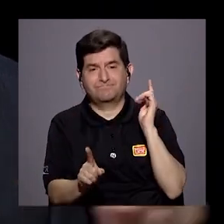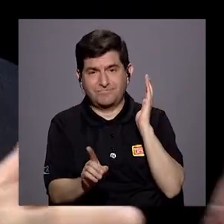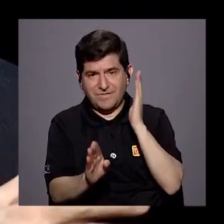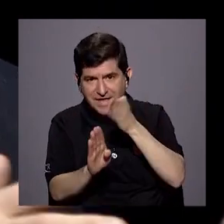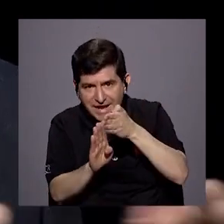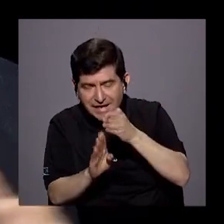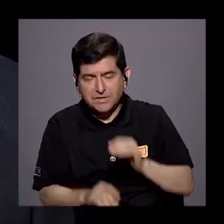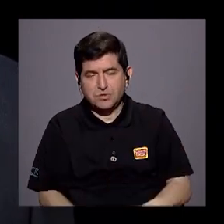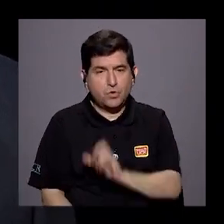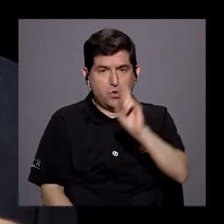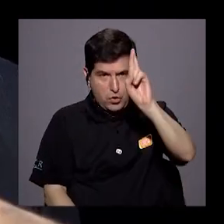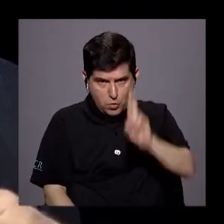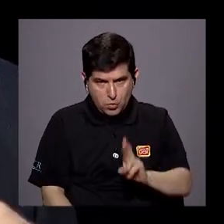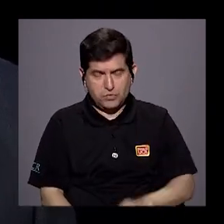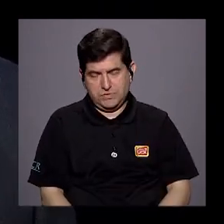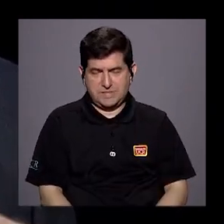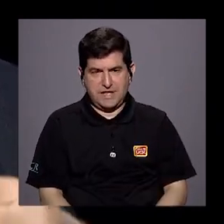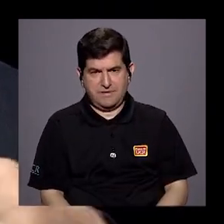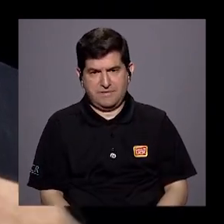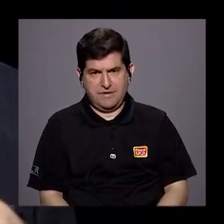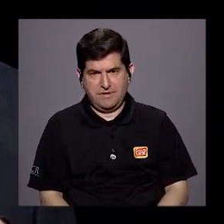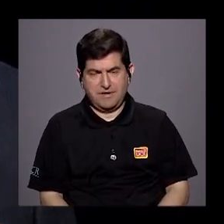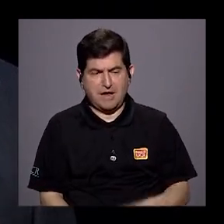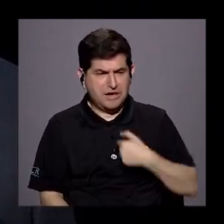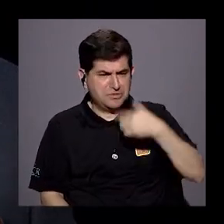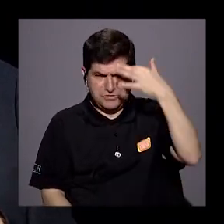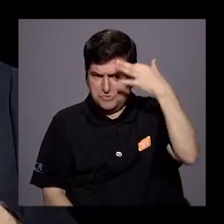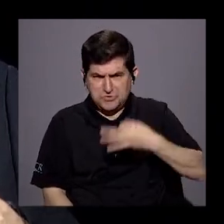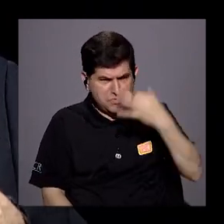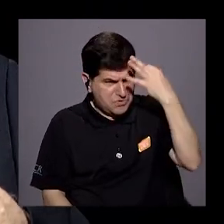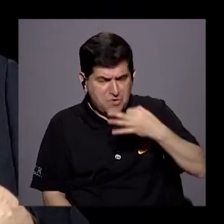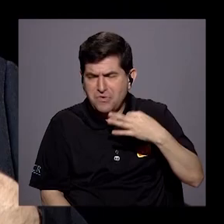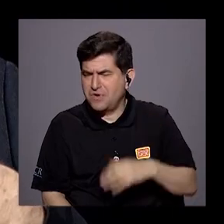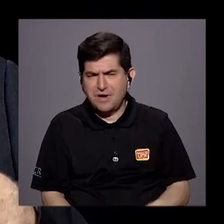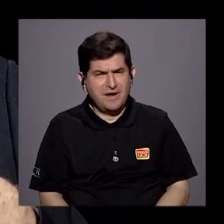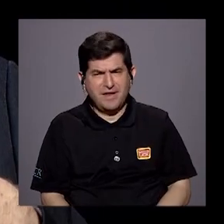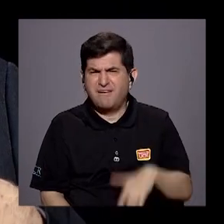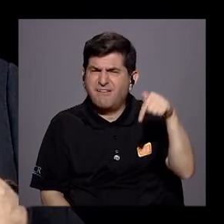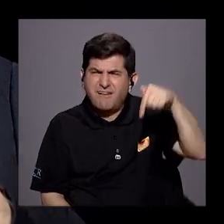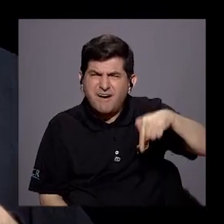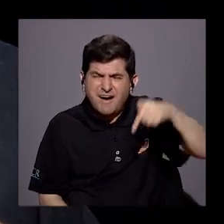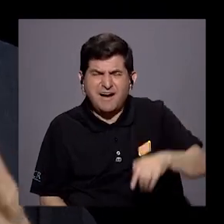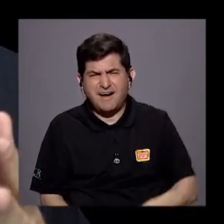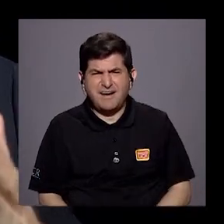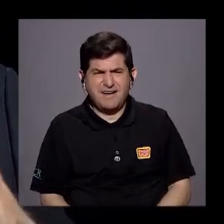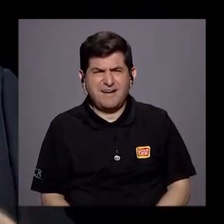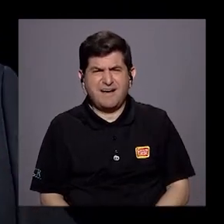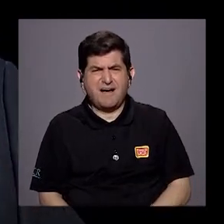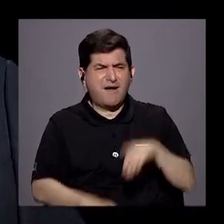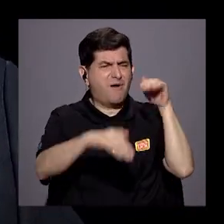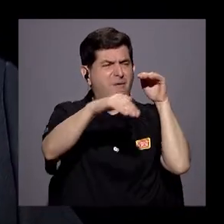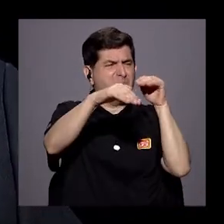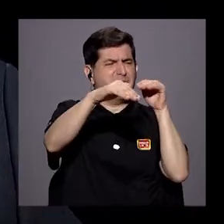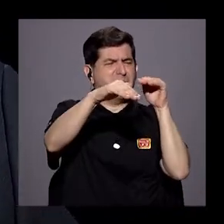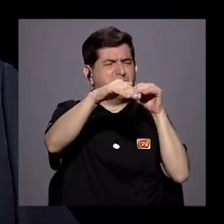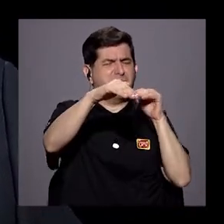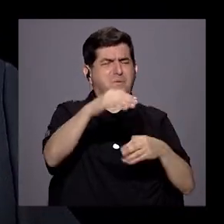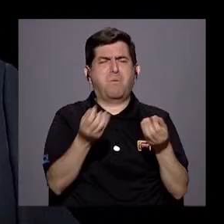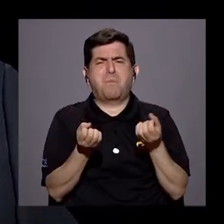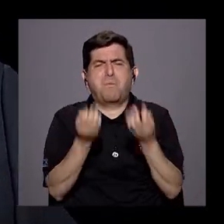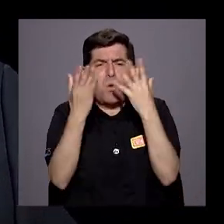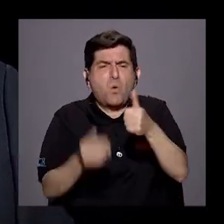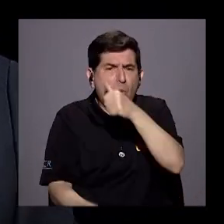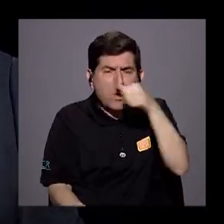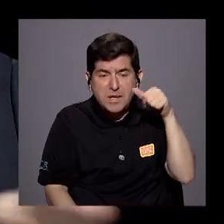Porque Costa Rica es, si bien es cierto que yo no creo en la tesis de que aquí se almacene mucha droga, sí